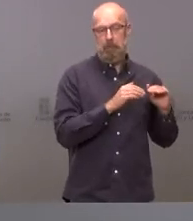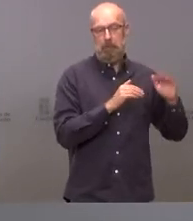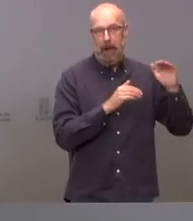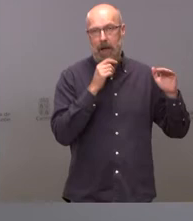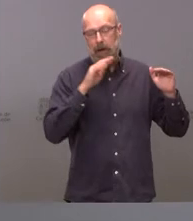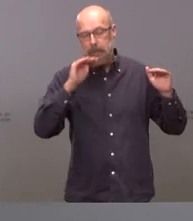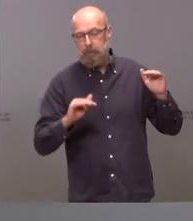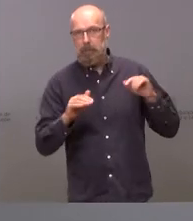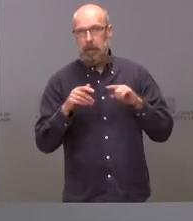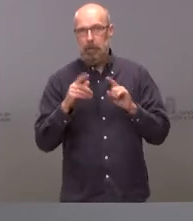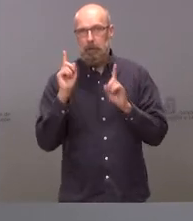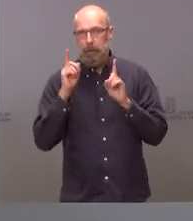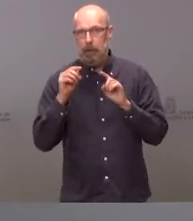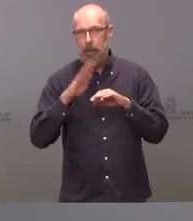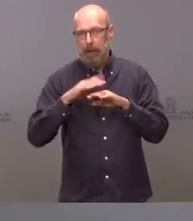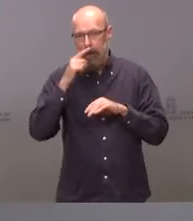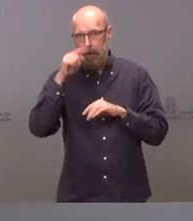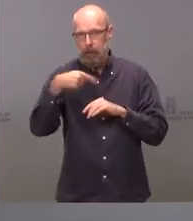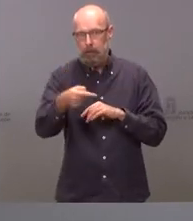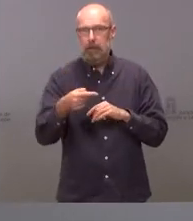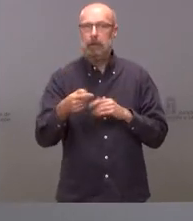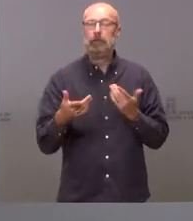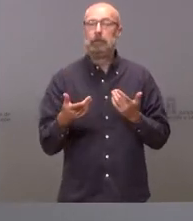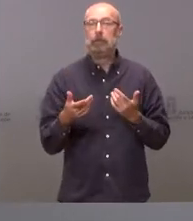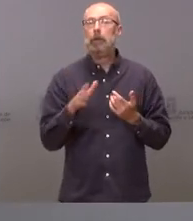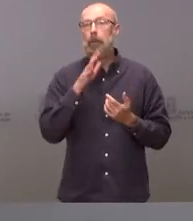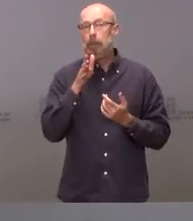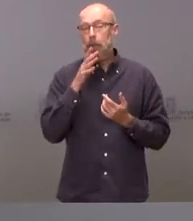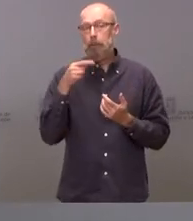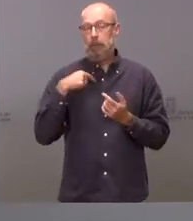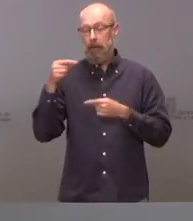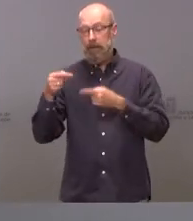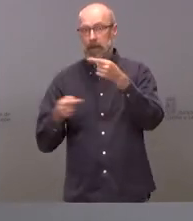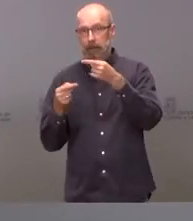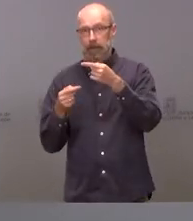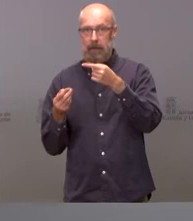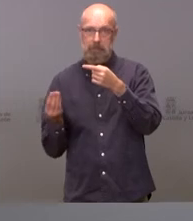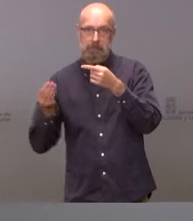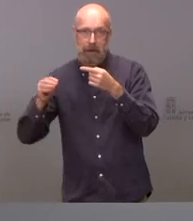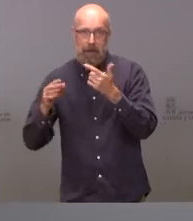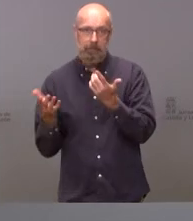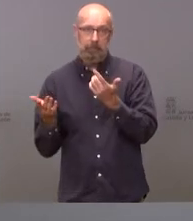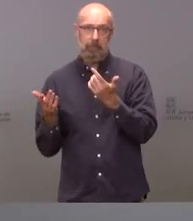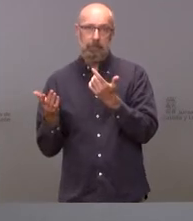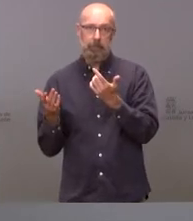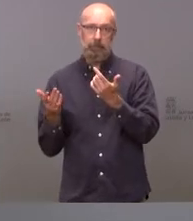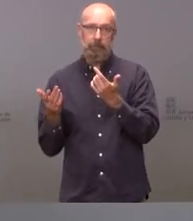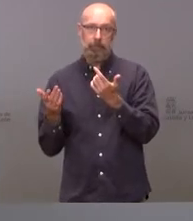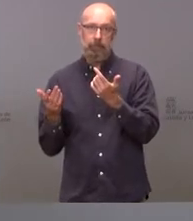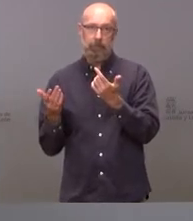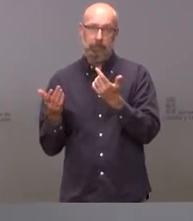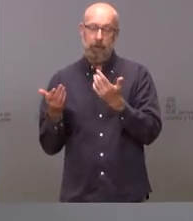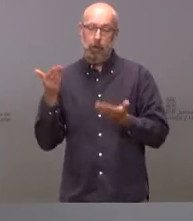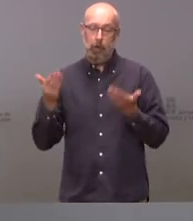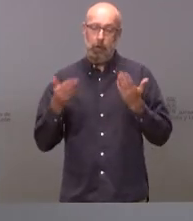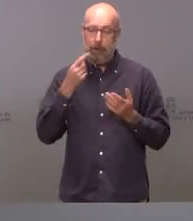Por un lado, debido a este incremento del déficit, que es mucho más reducido que en anteriores o en la anterior ocasión, en el